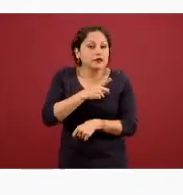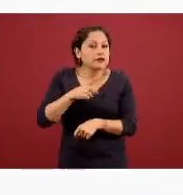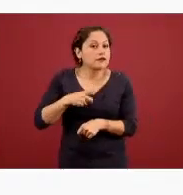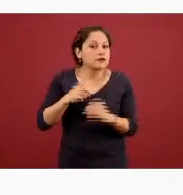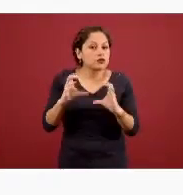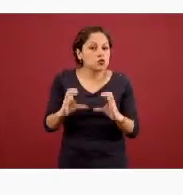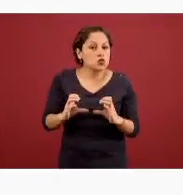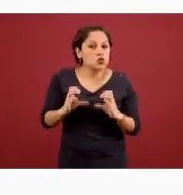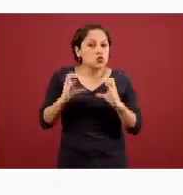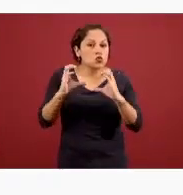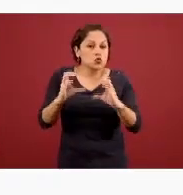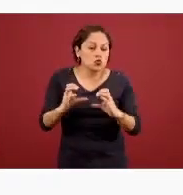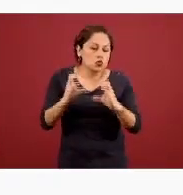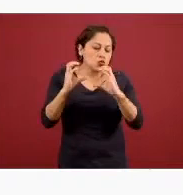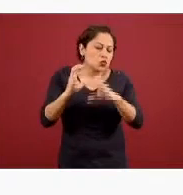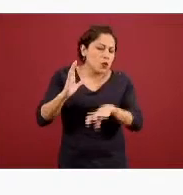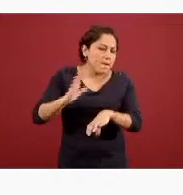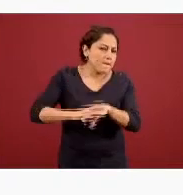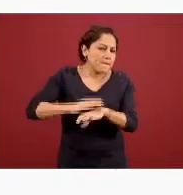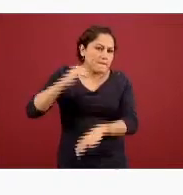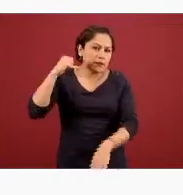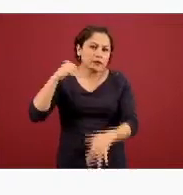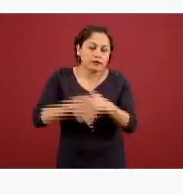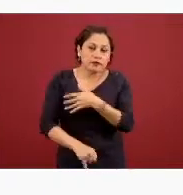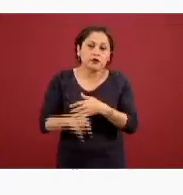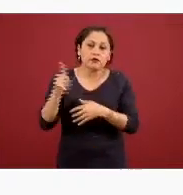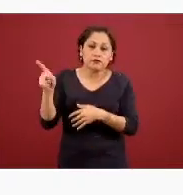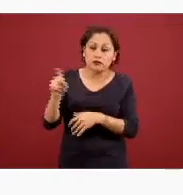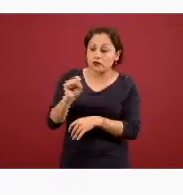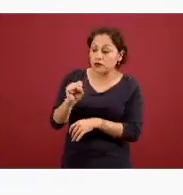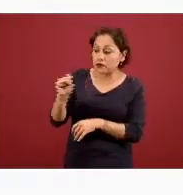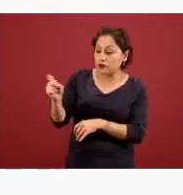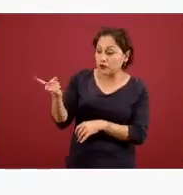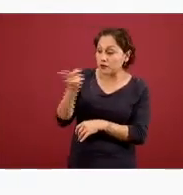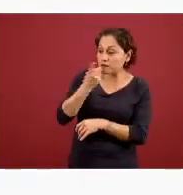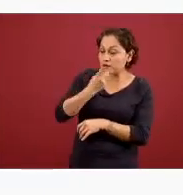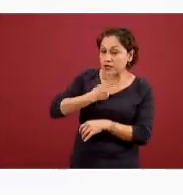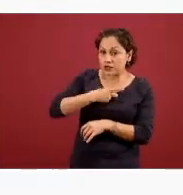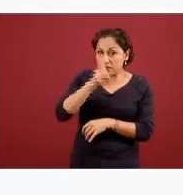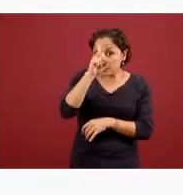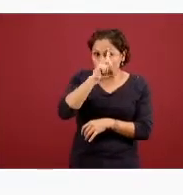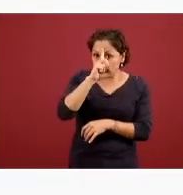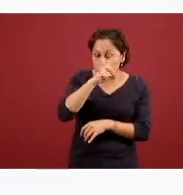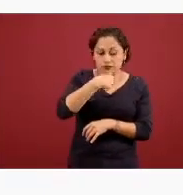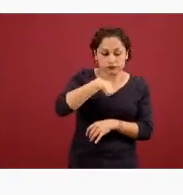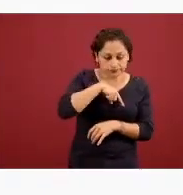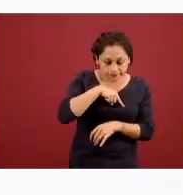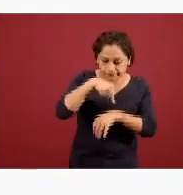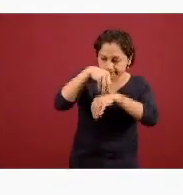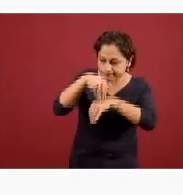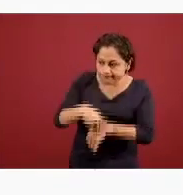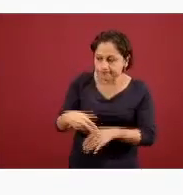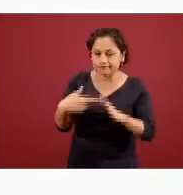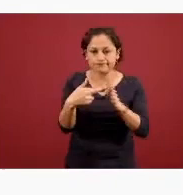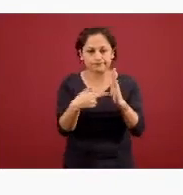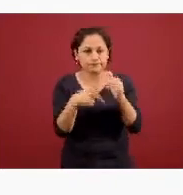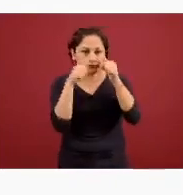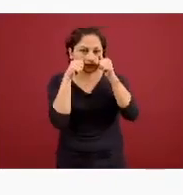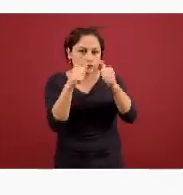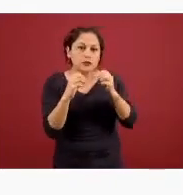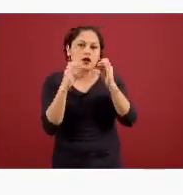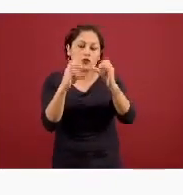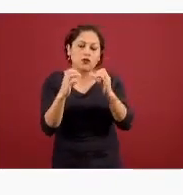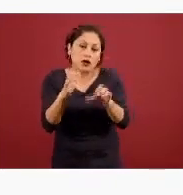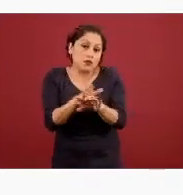tenemos que poder seguir las indicaciones de la Secretaría de Salud y en ese sentido el alcohol siendo un depresor del sistema